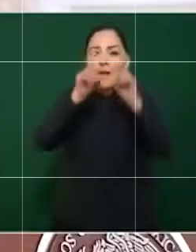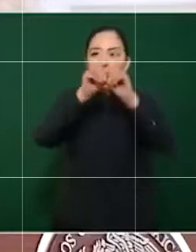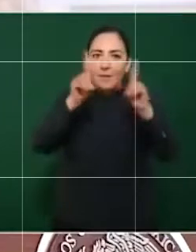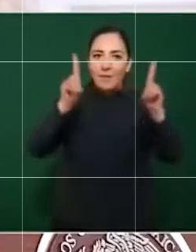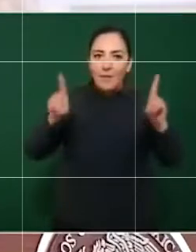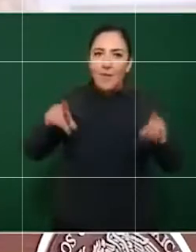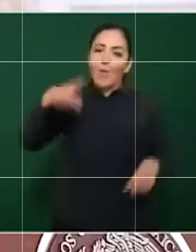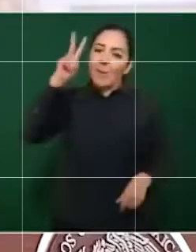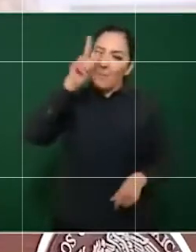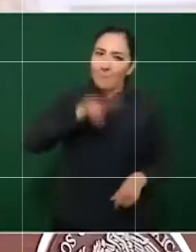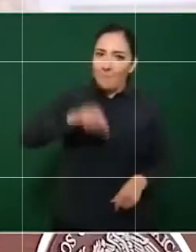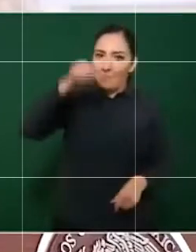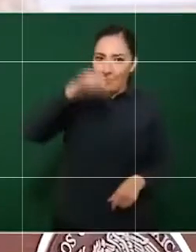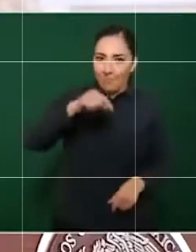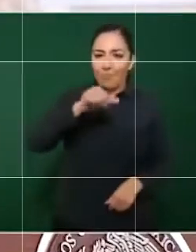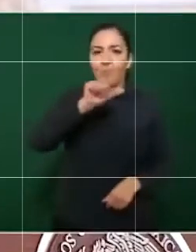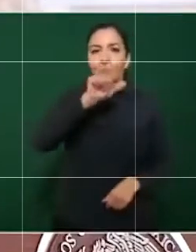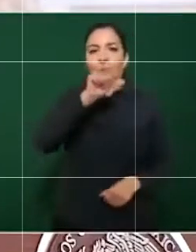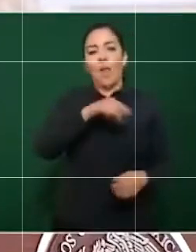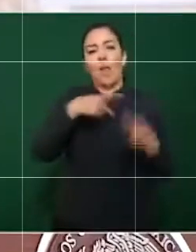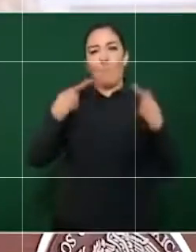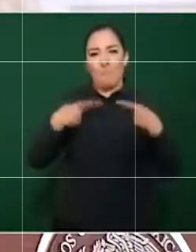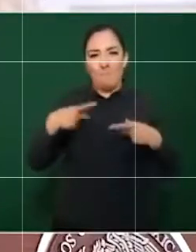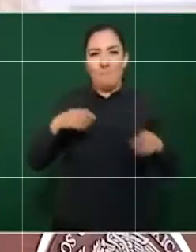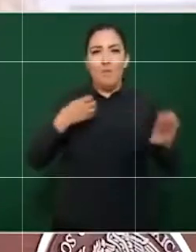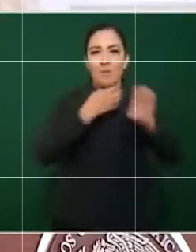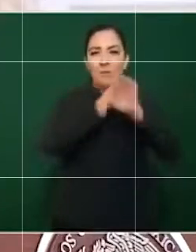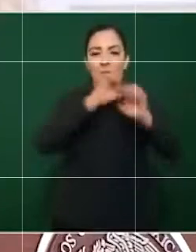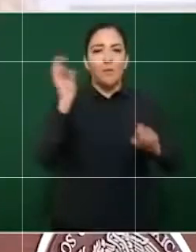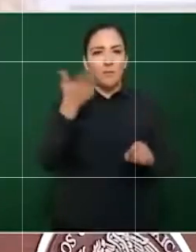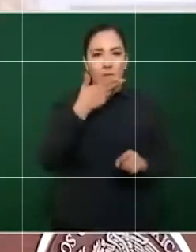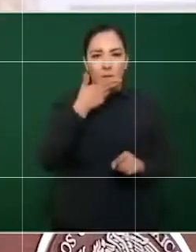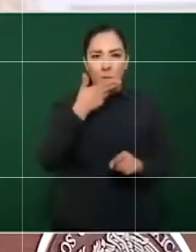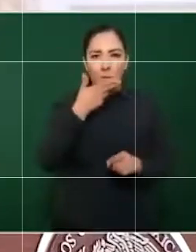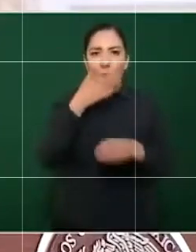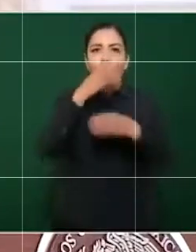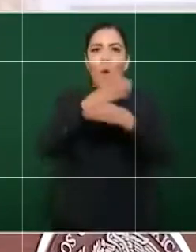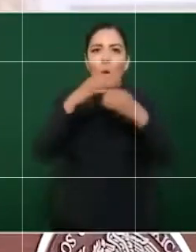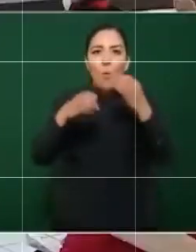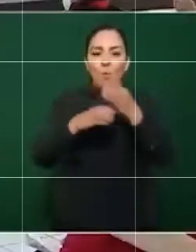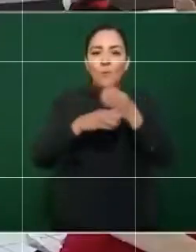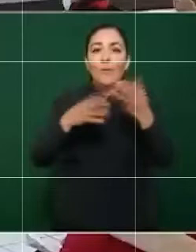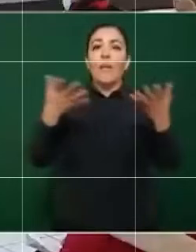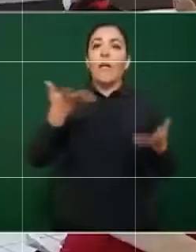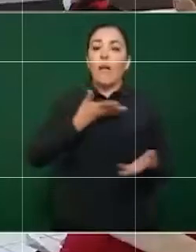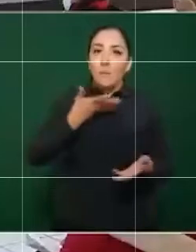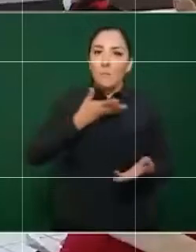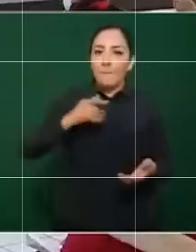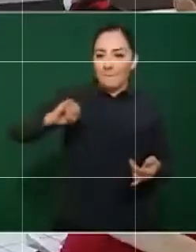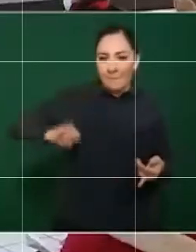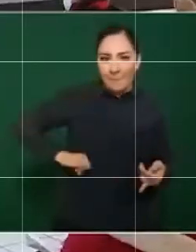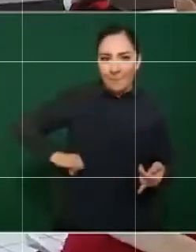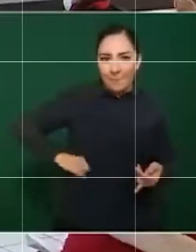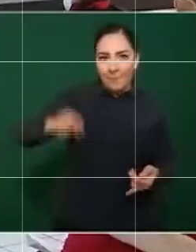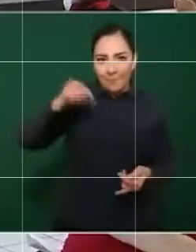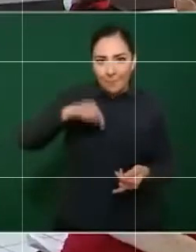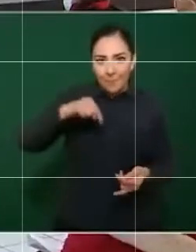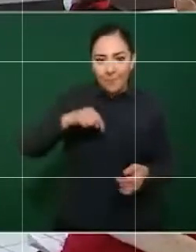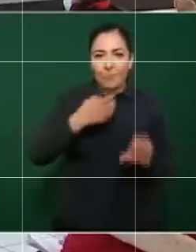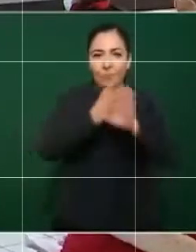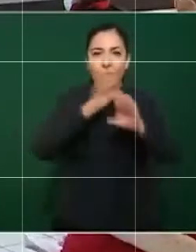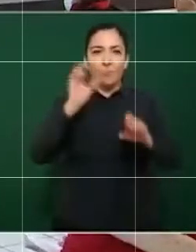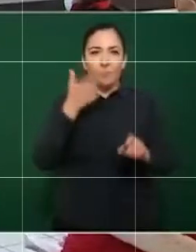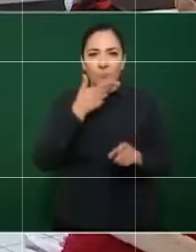real a los chihuahuenses, las cosas que le interesan a los juarenses, el dotar de servicios